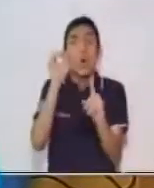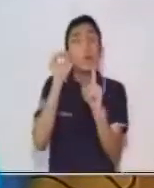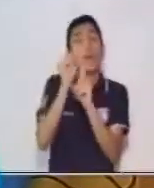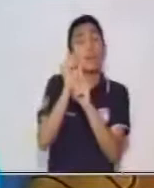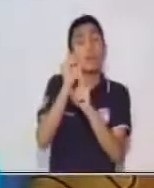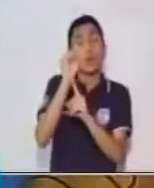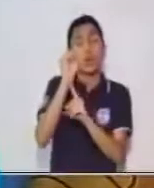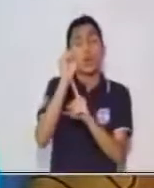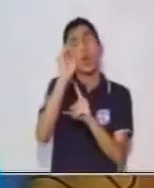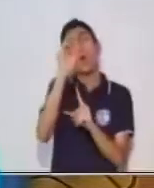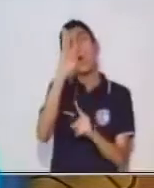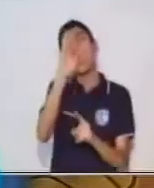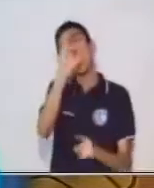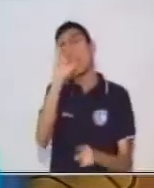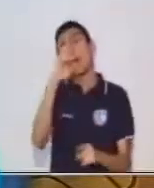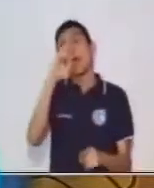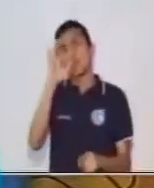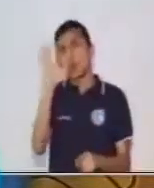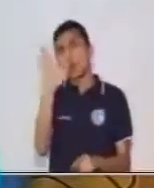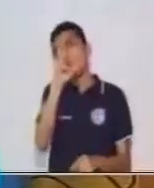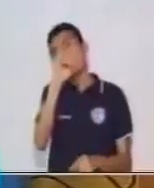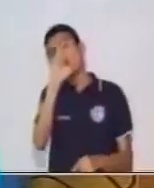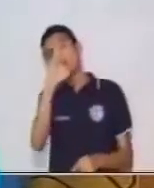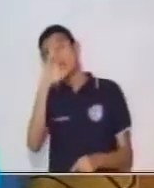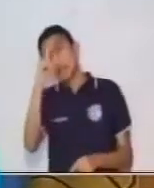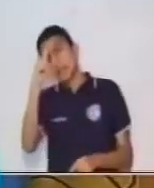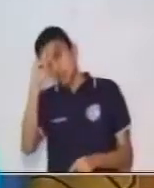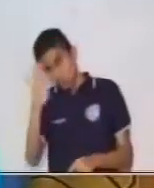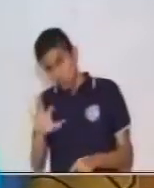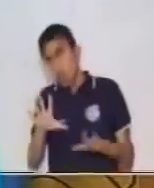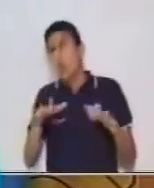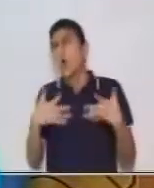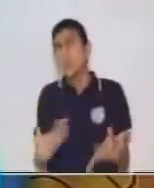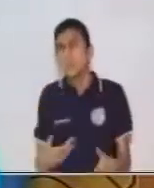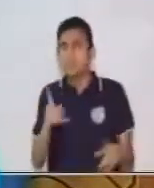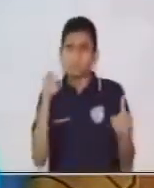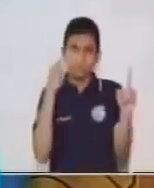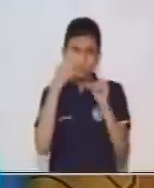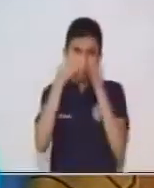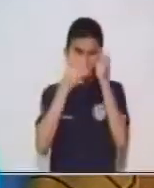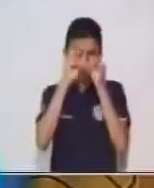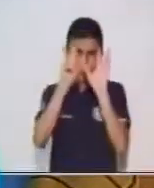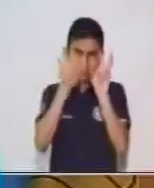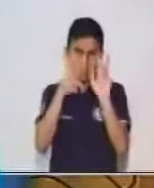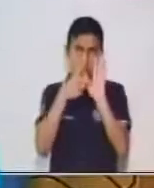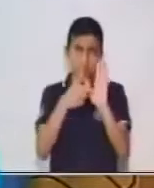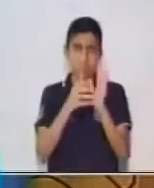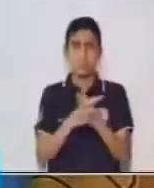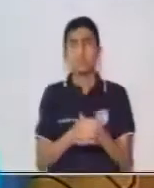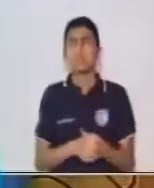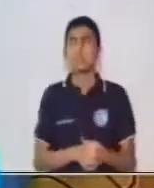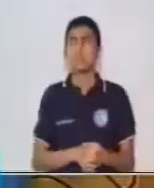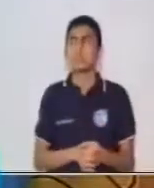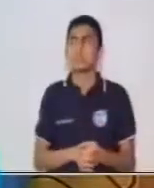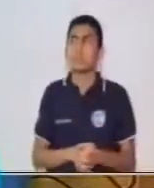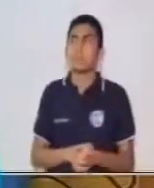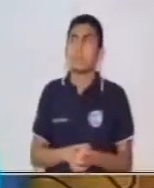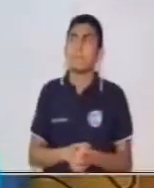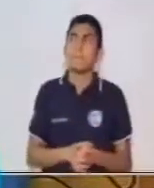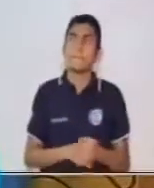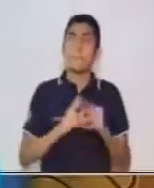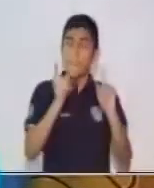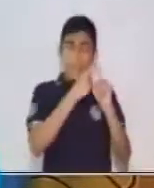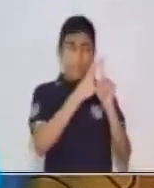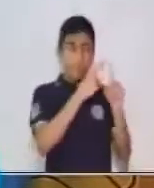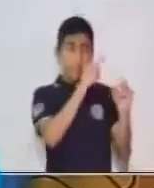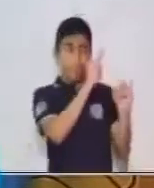directo, objeto indirecto o circunstancial. dependiendo y lo vamos a realizar con las interrogantes. Iniciamos para